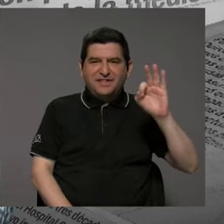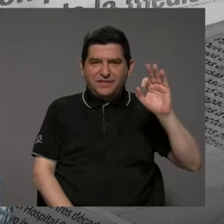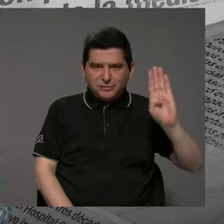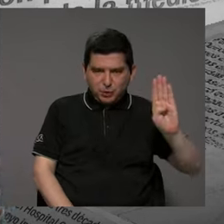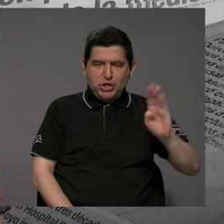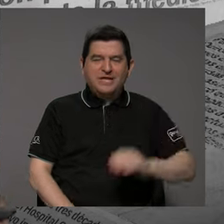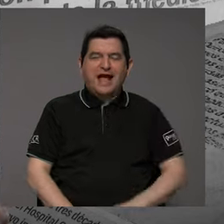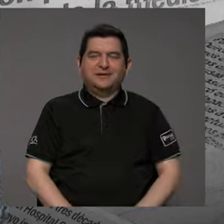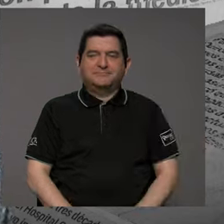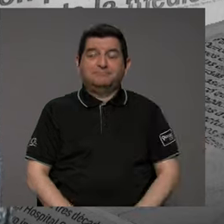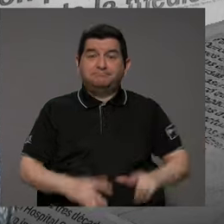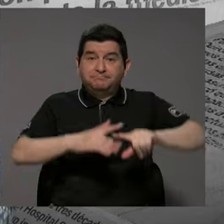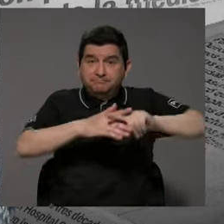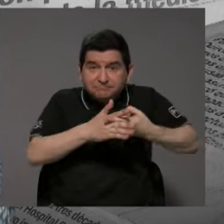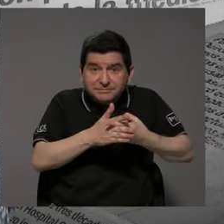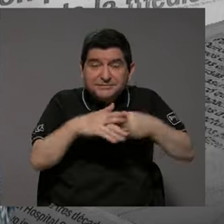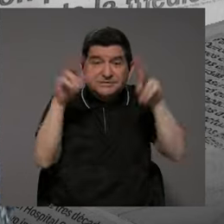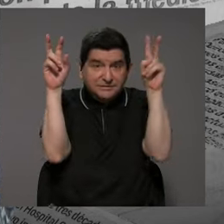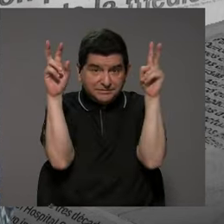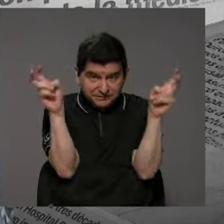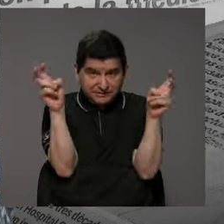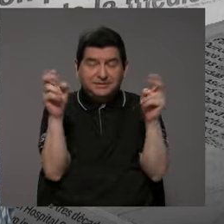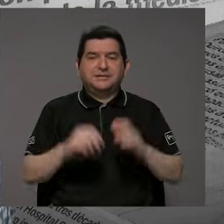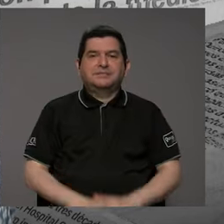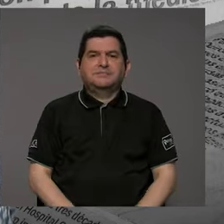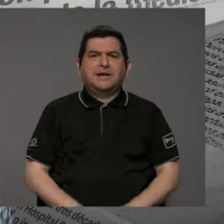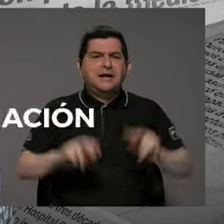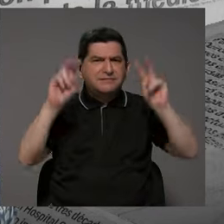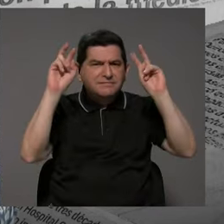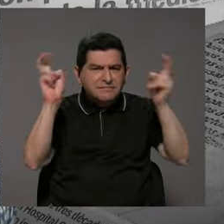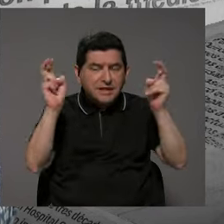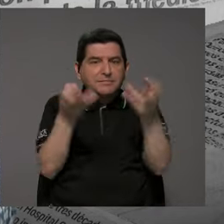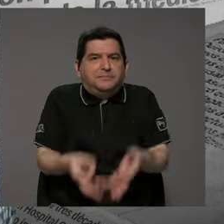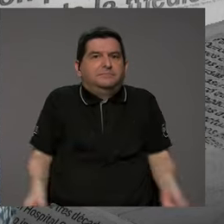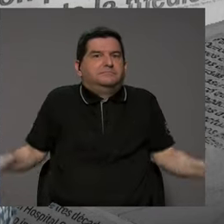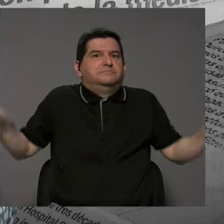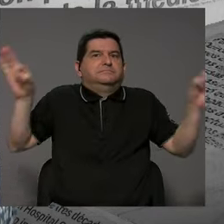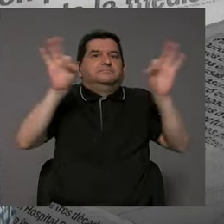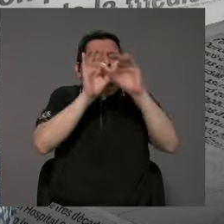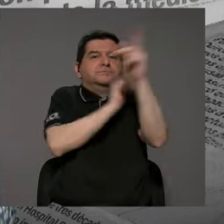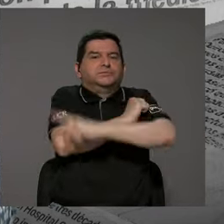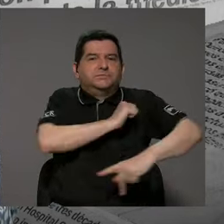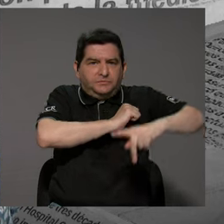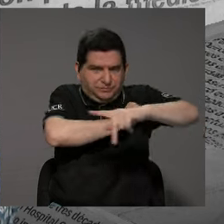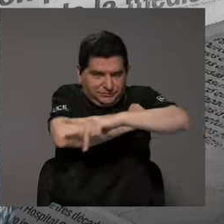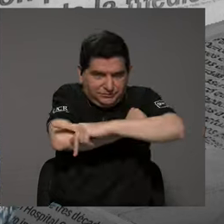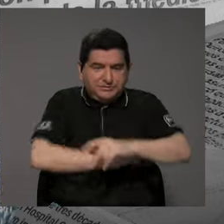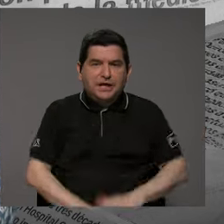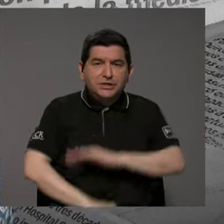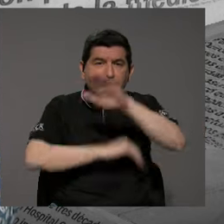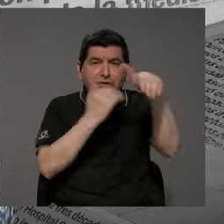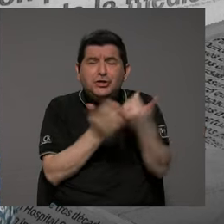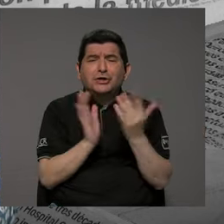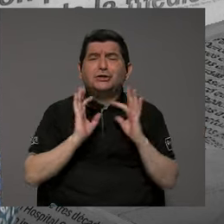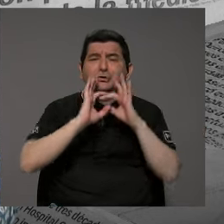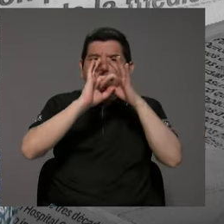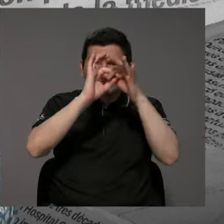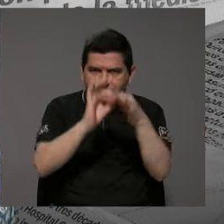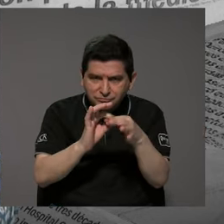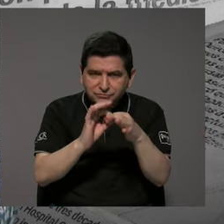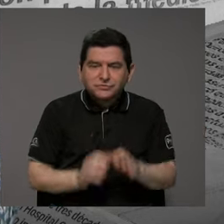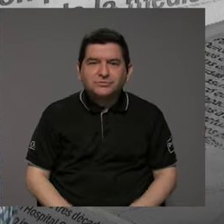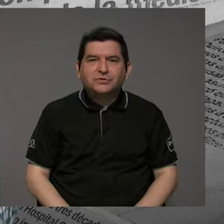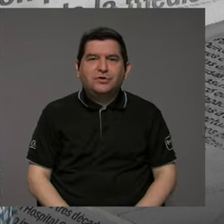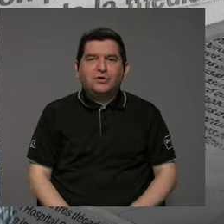y empezamos con este tema, un tema fundamental para el país. Todo lo que tiene que ver con